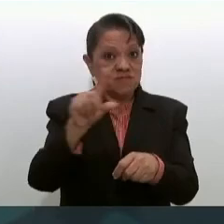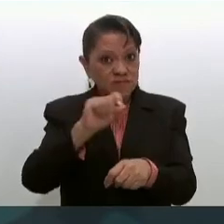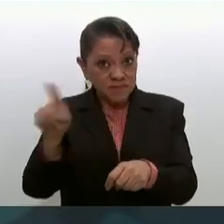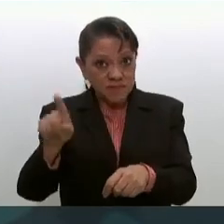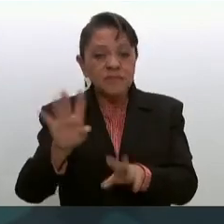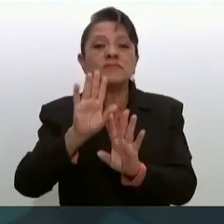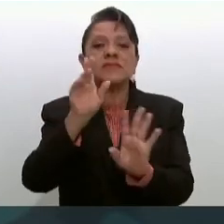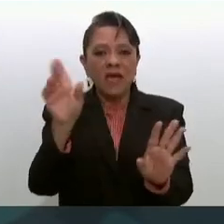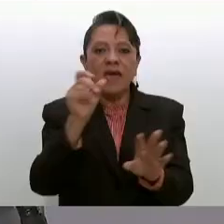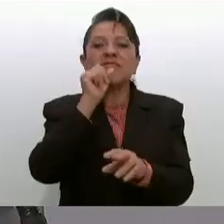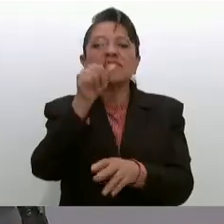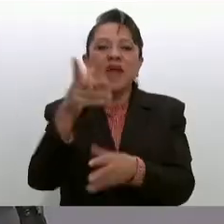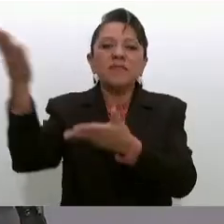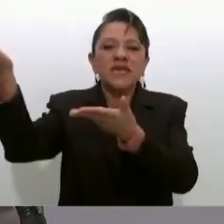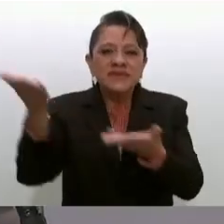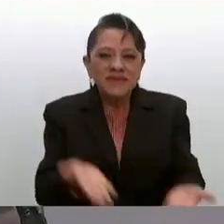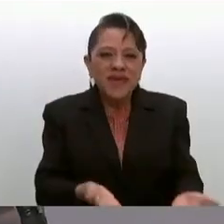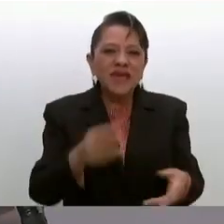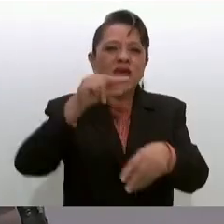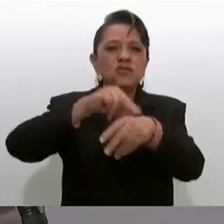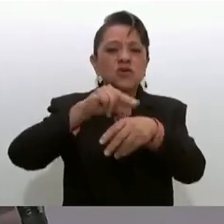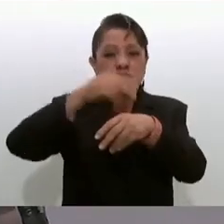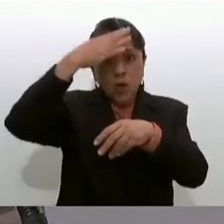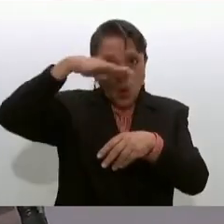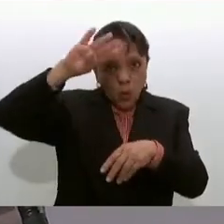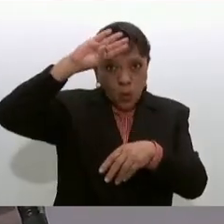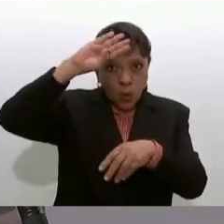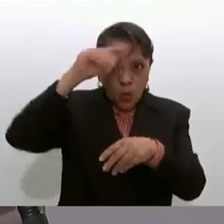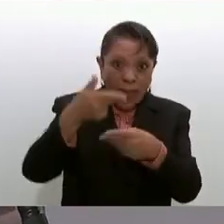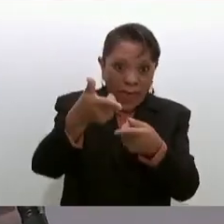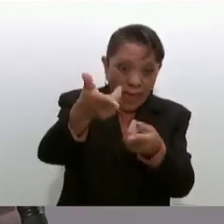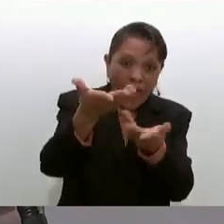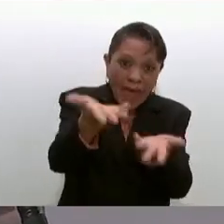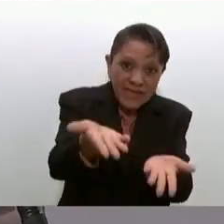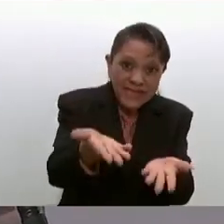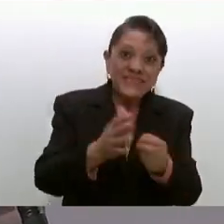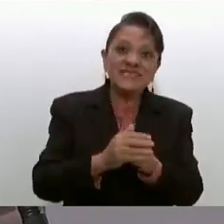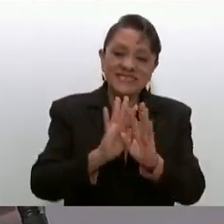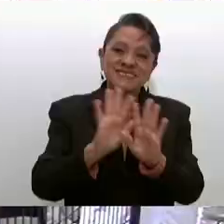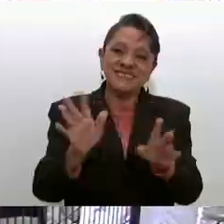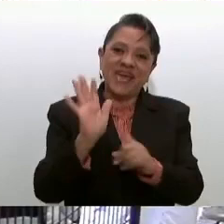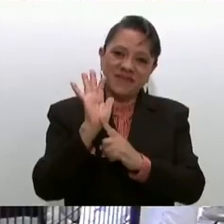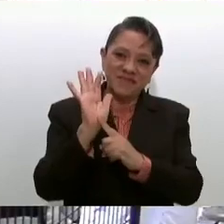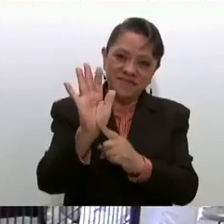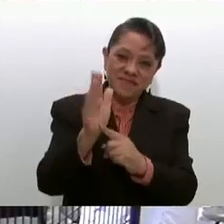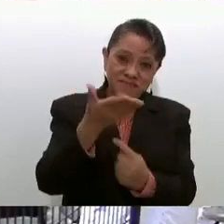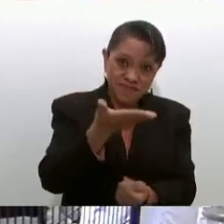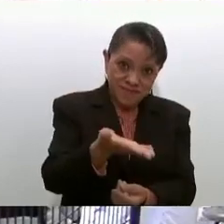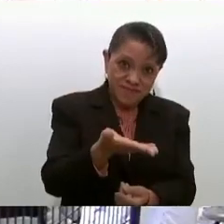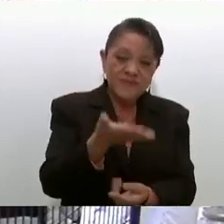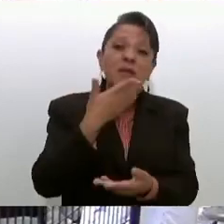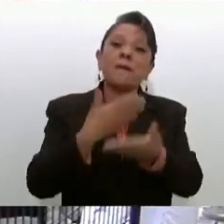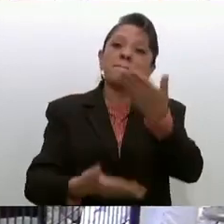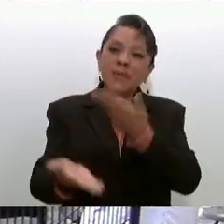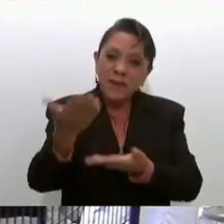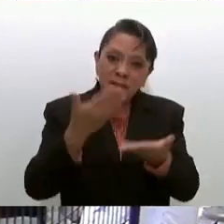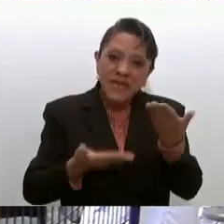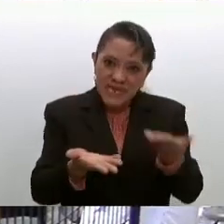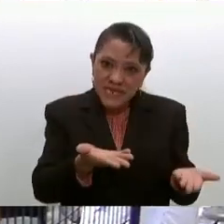médicos cubanos que ya están aquí con nosotros para darles la bienvenida. No sé dónde estén, por allá.